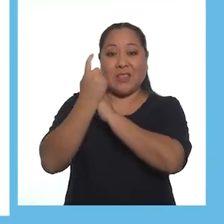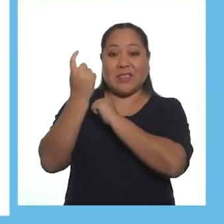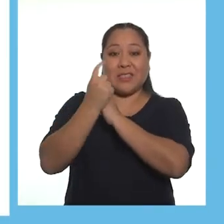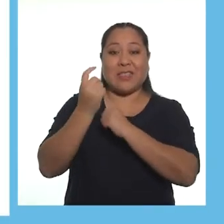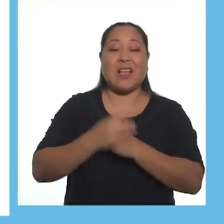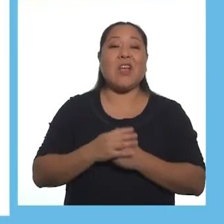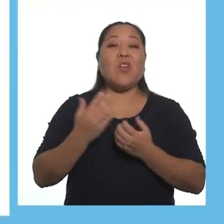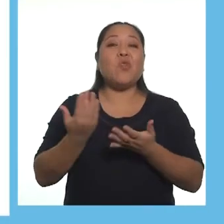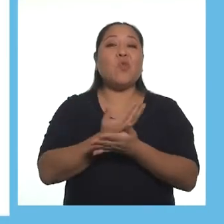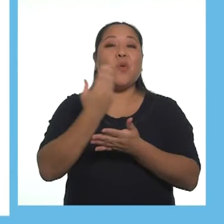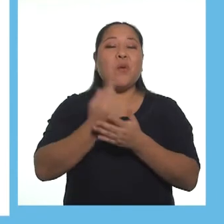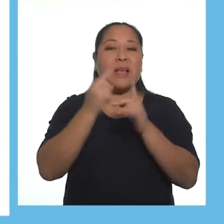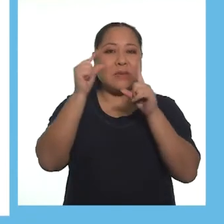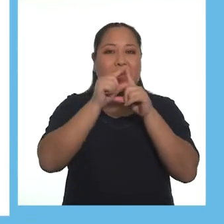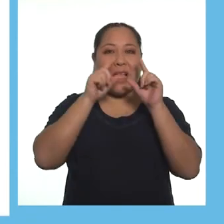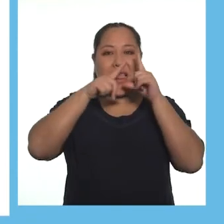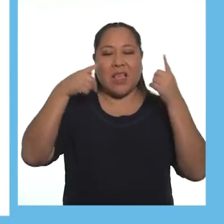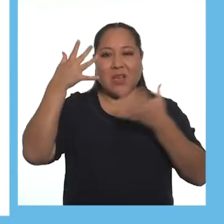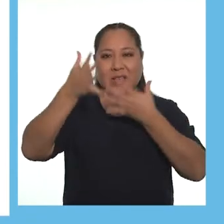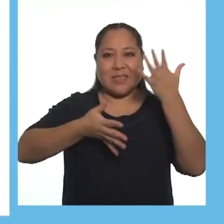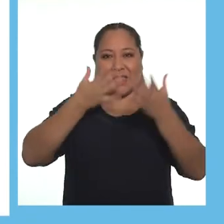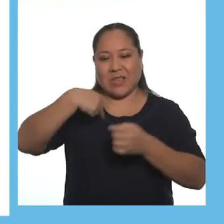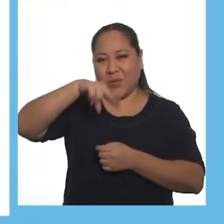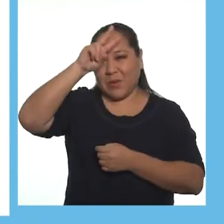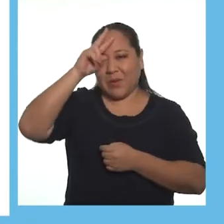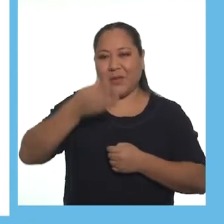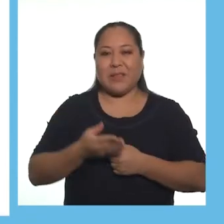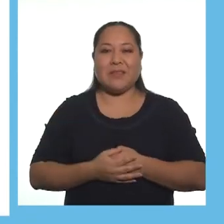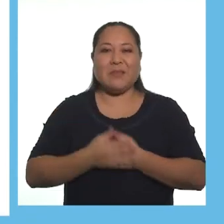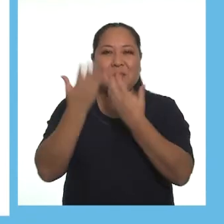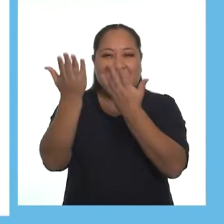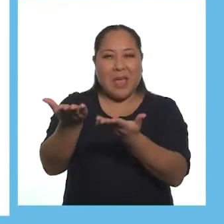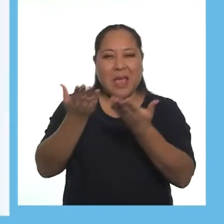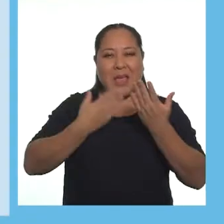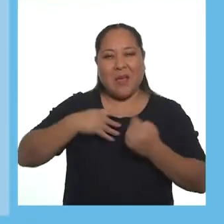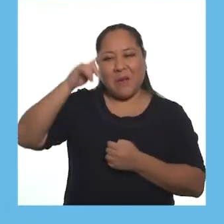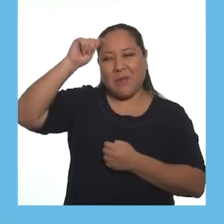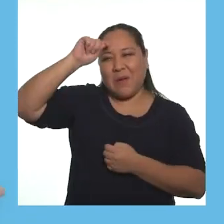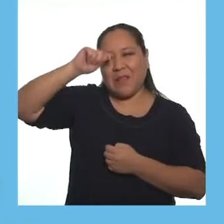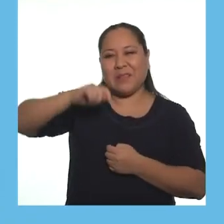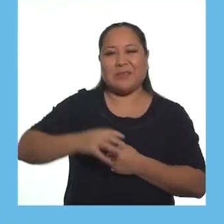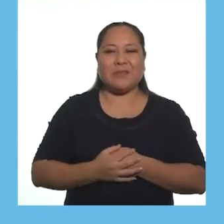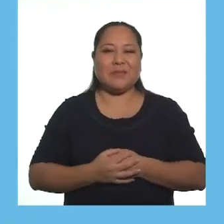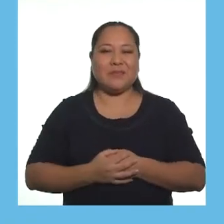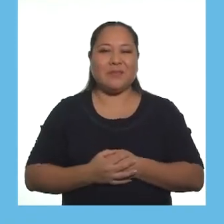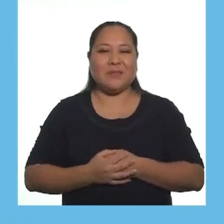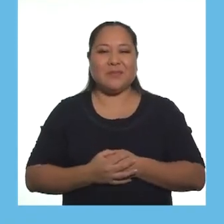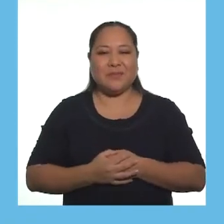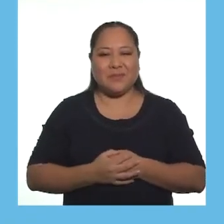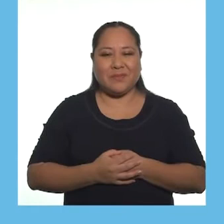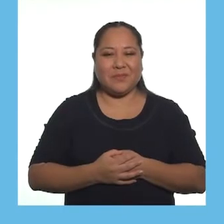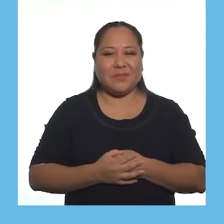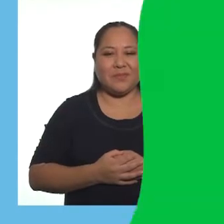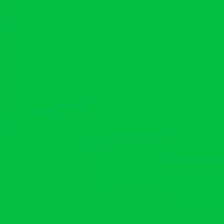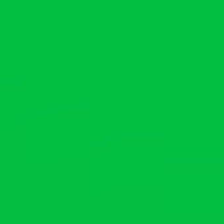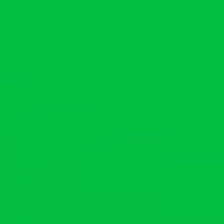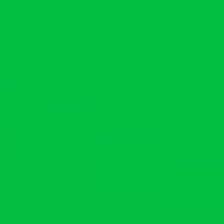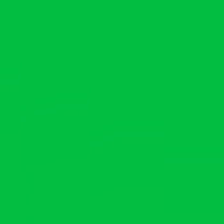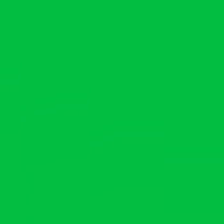Valdés para que nos enseñe nuevas palabras en lengua de señas peruana. ¡Bienvenido, Paul!